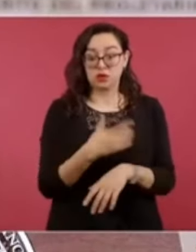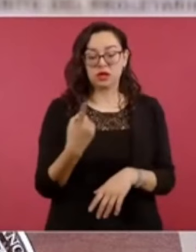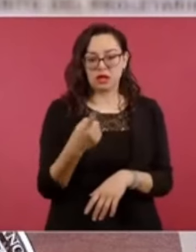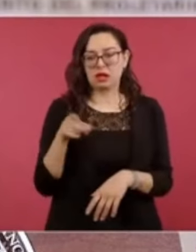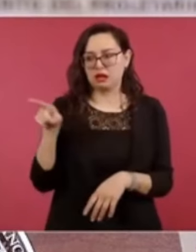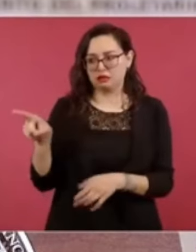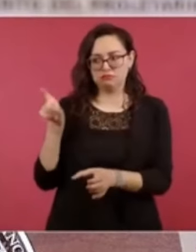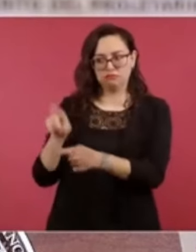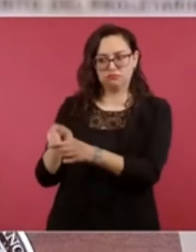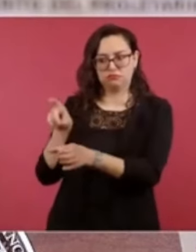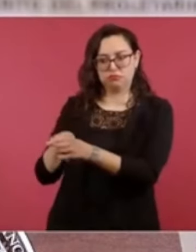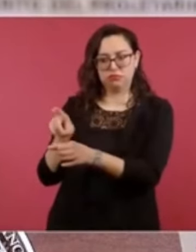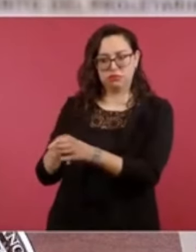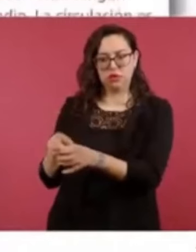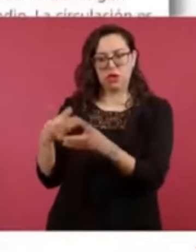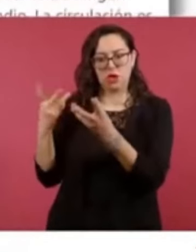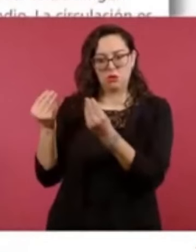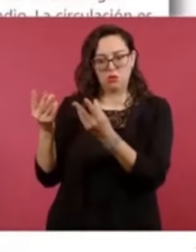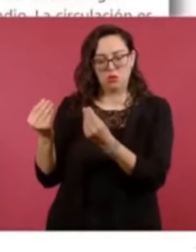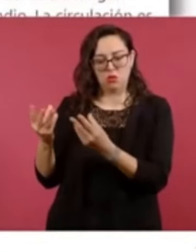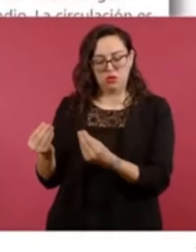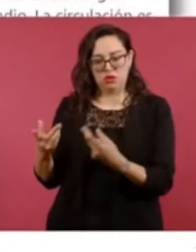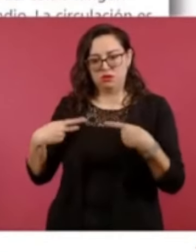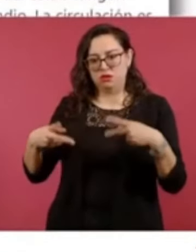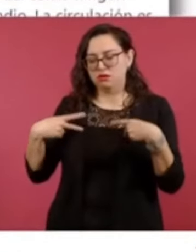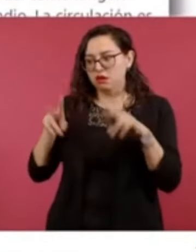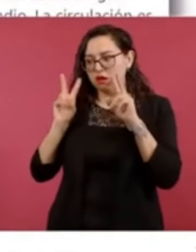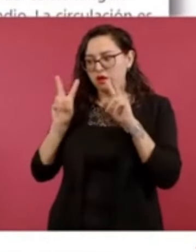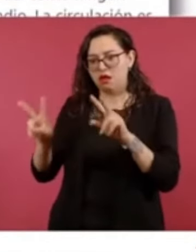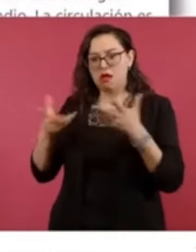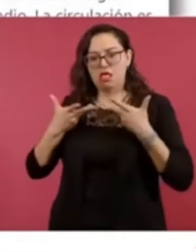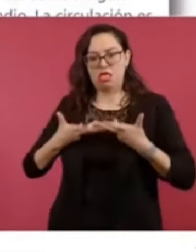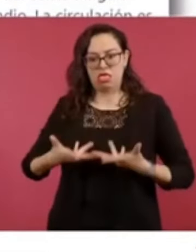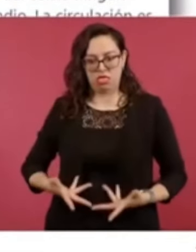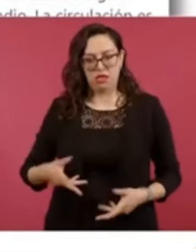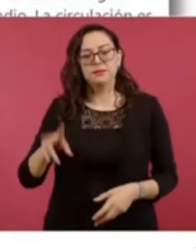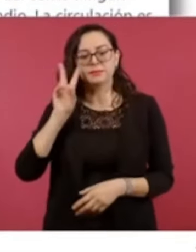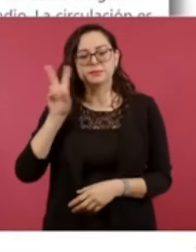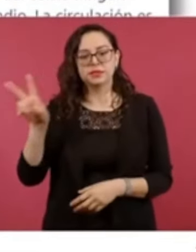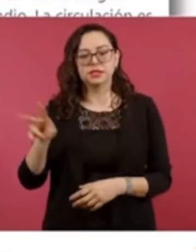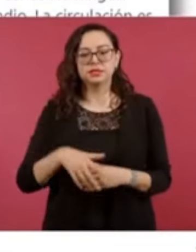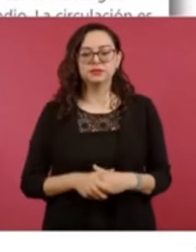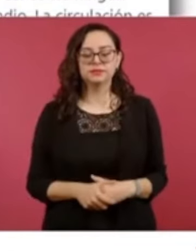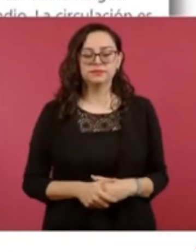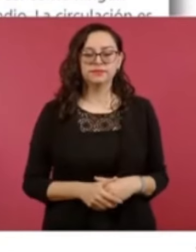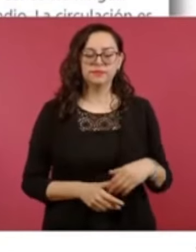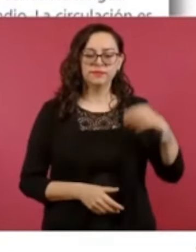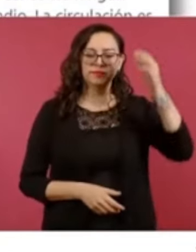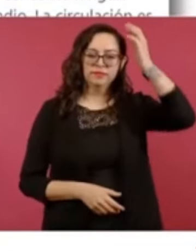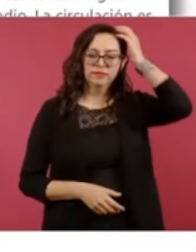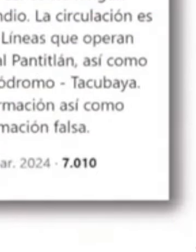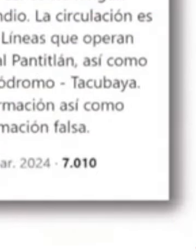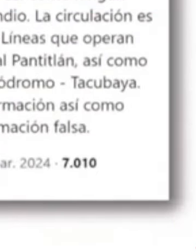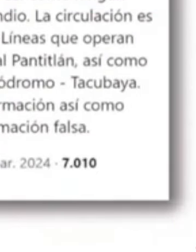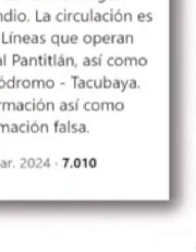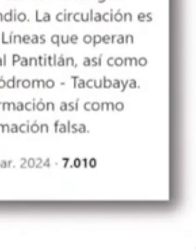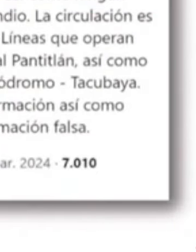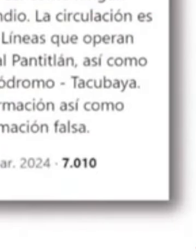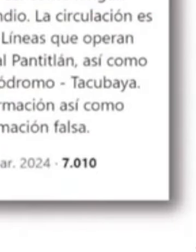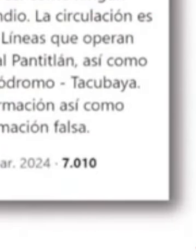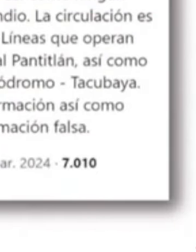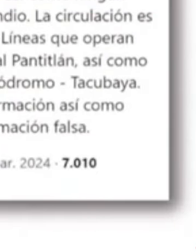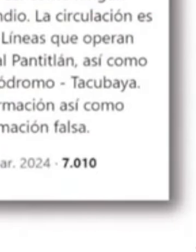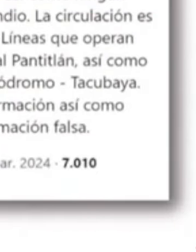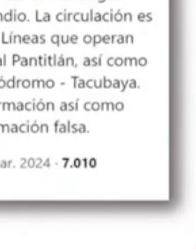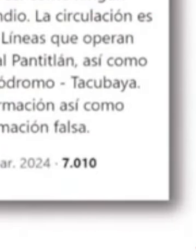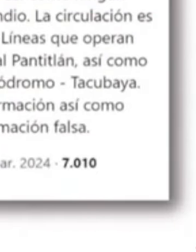este bulo que compartió a través de las redes sociales. Al respecto, el jefe de gobierno de la Ciudad de México, Martí Batres,